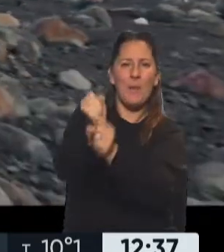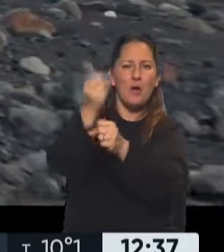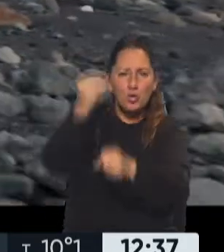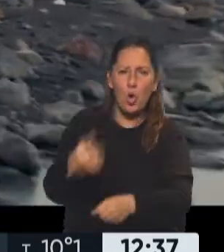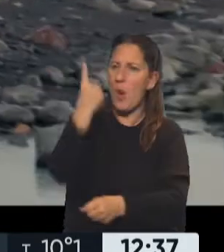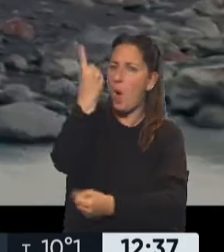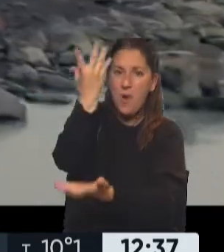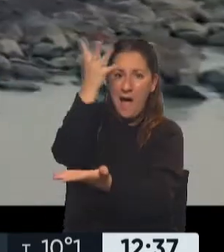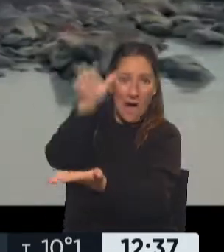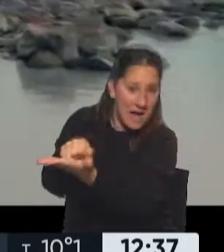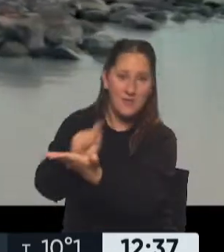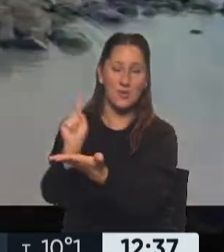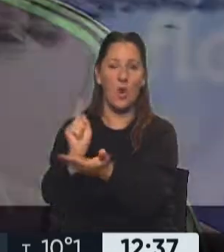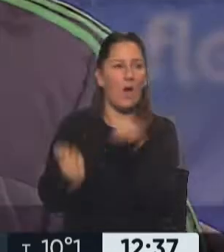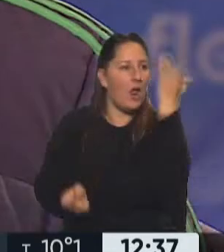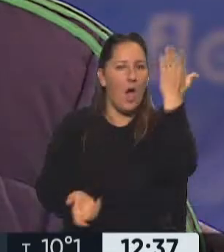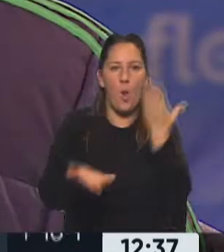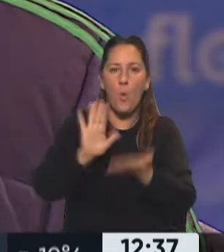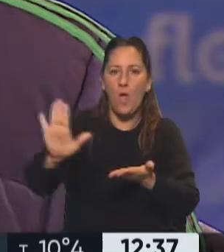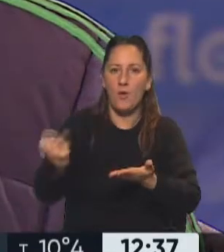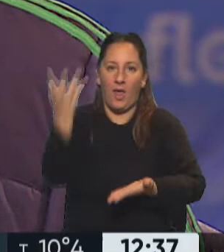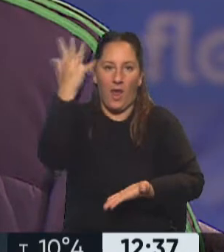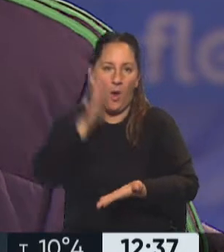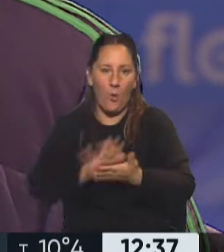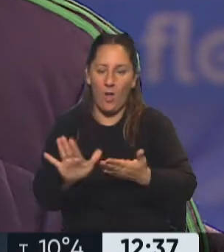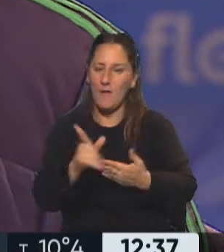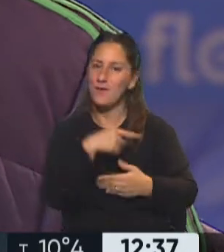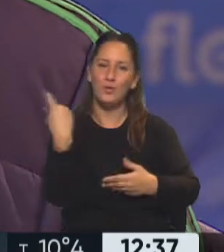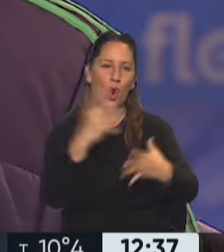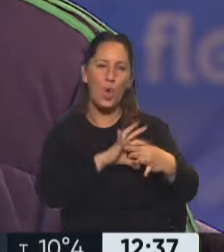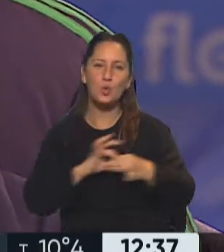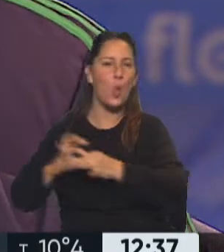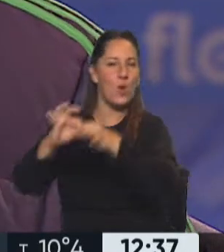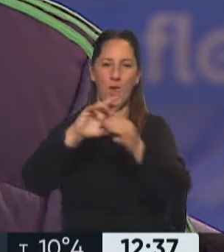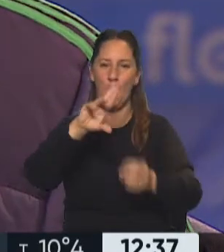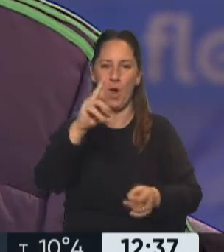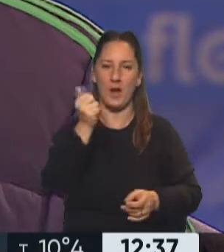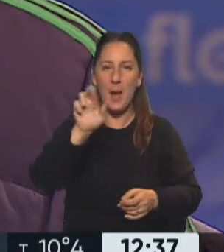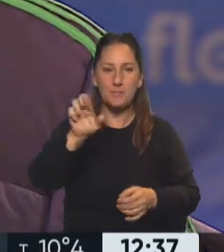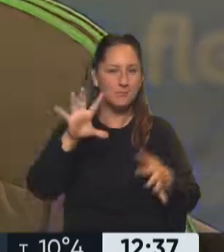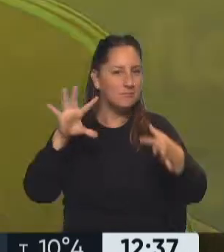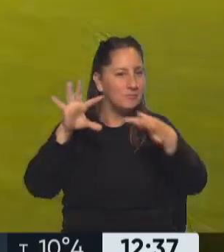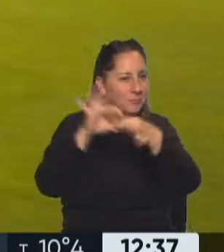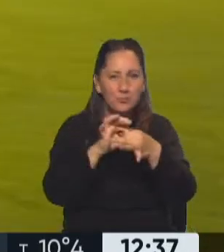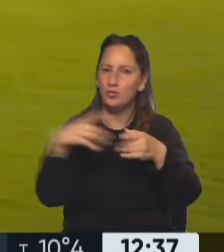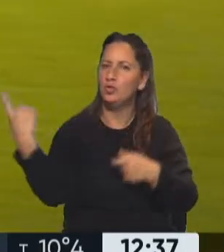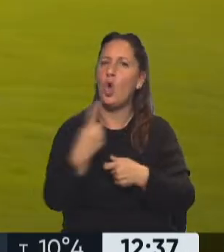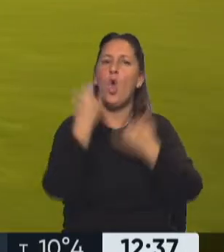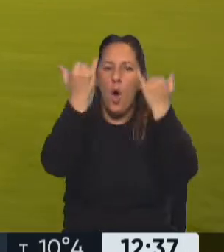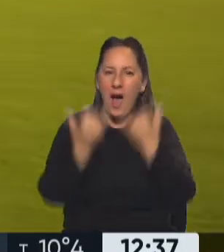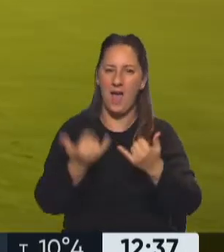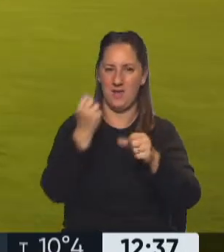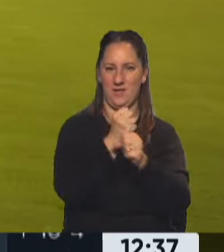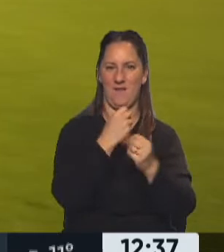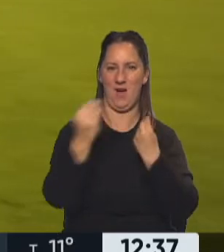a uno. Era como, creamos algo nuevo. Y estábamos todos unidos por eso, porque entendíamos que todos se encajábamos en el rompecabezas. Viene